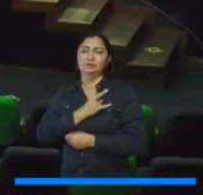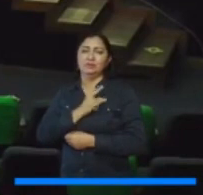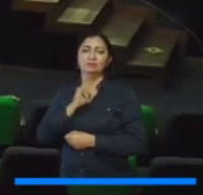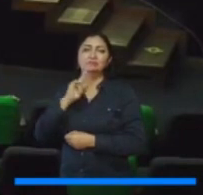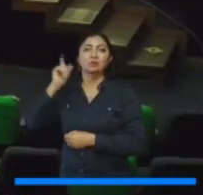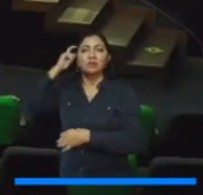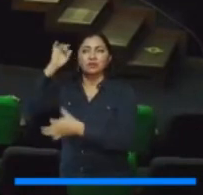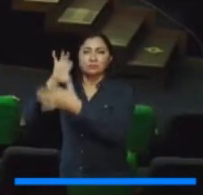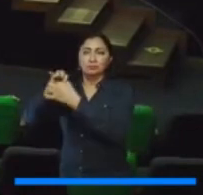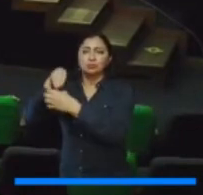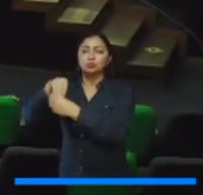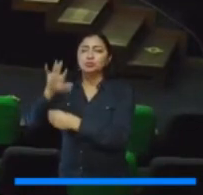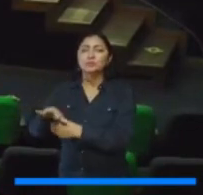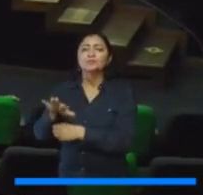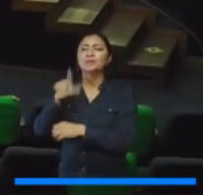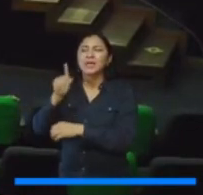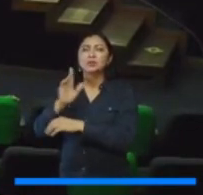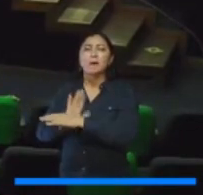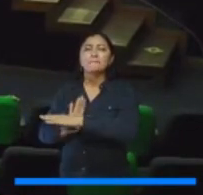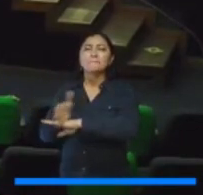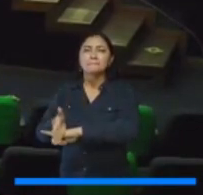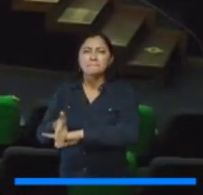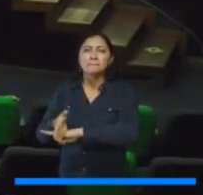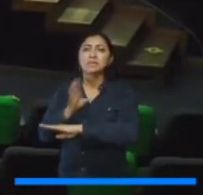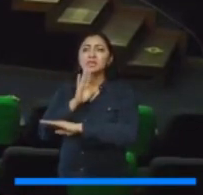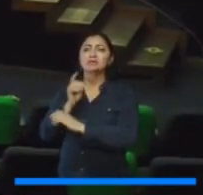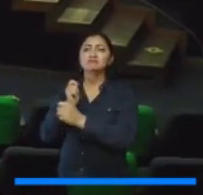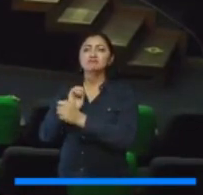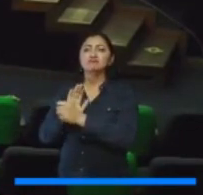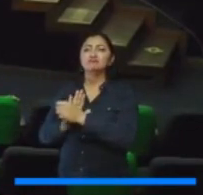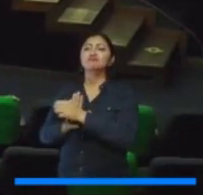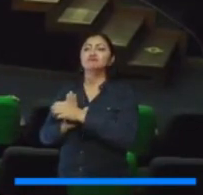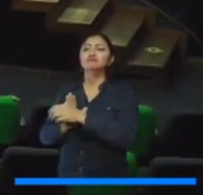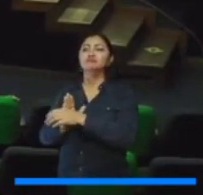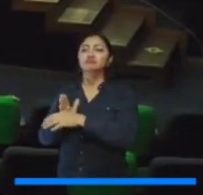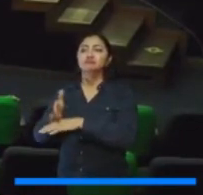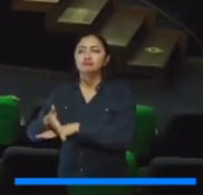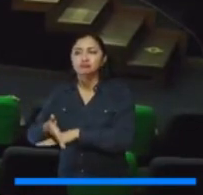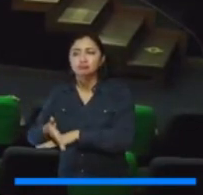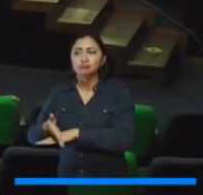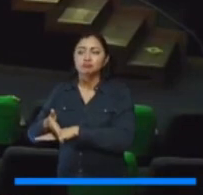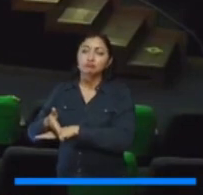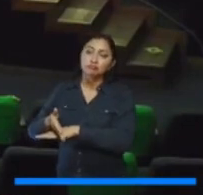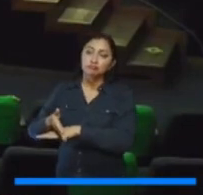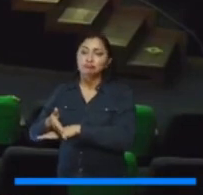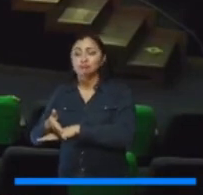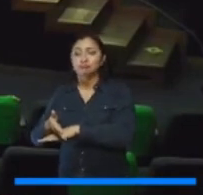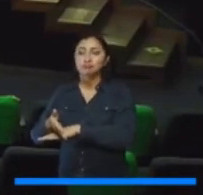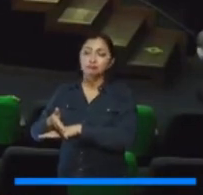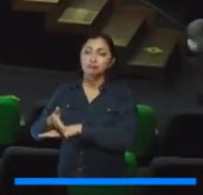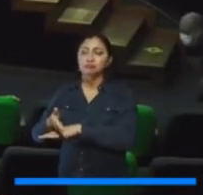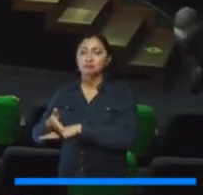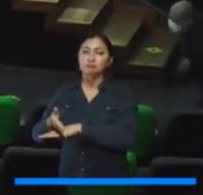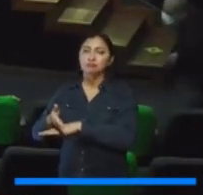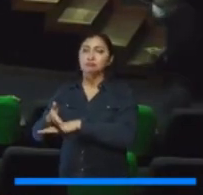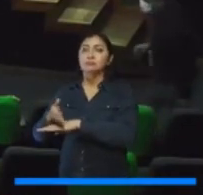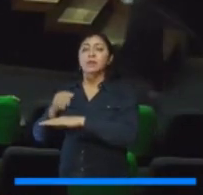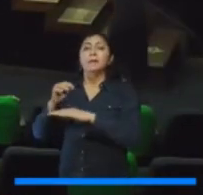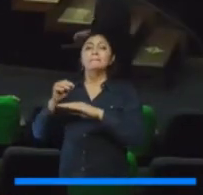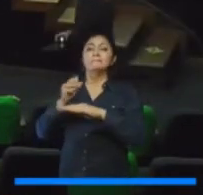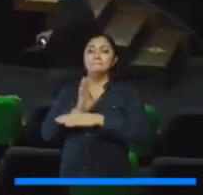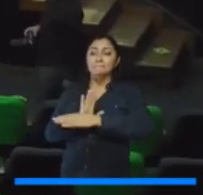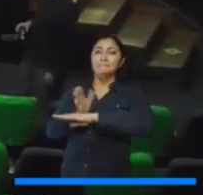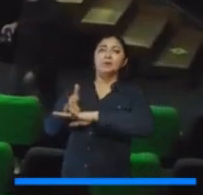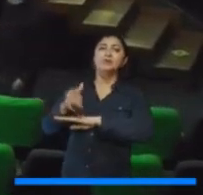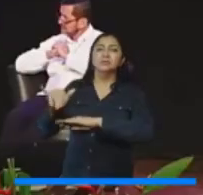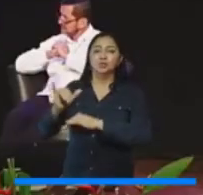está mediada, digamos, por, si se quiere, utilizando esta expresión jabermasiana,